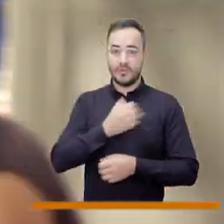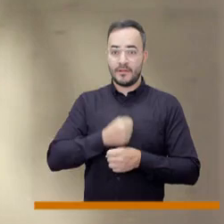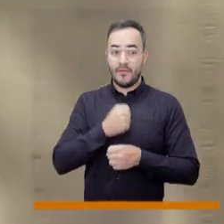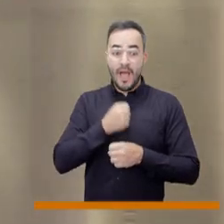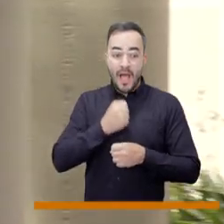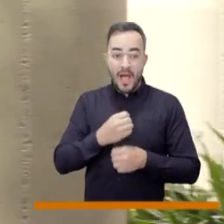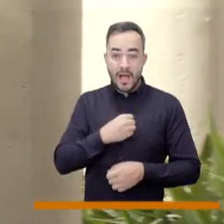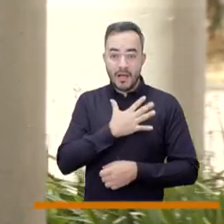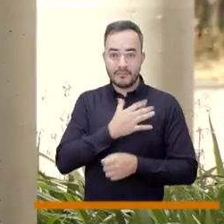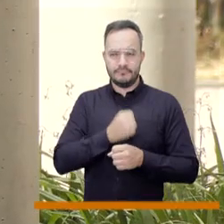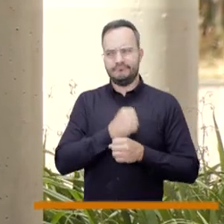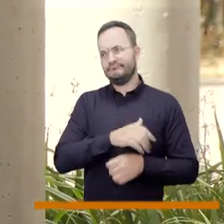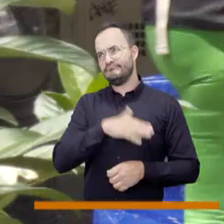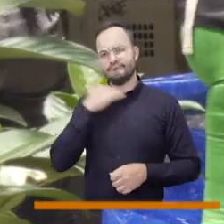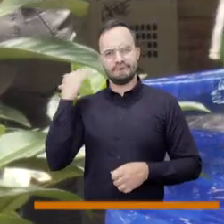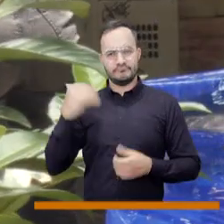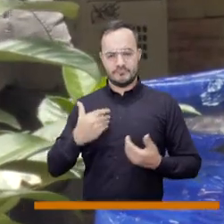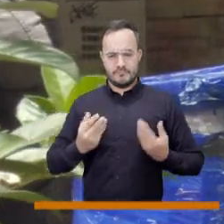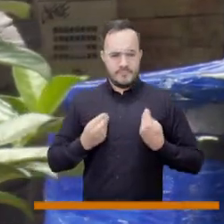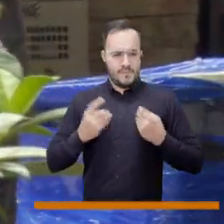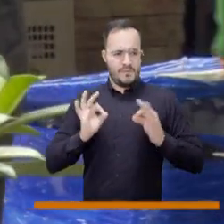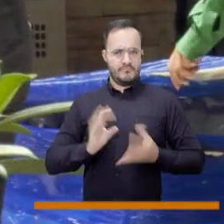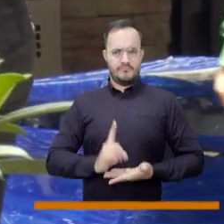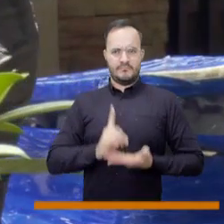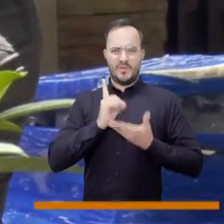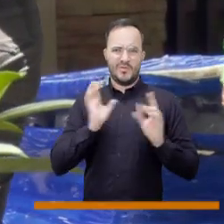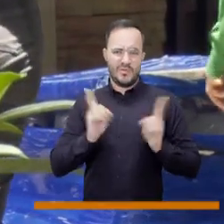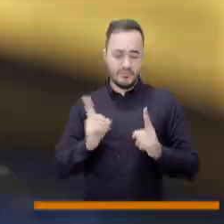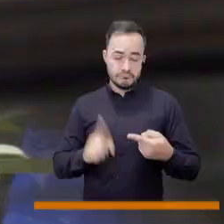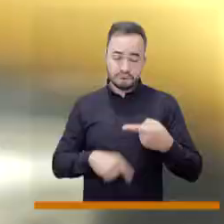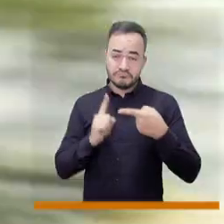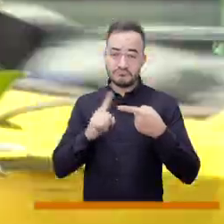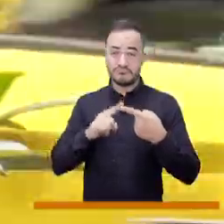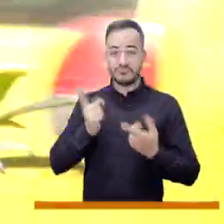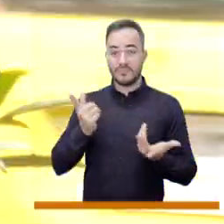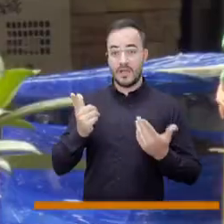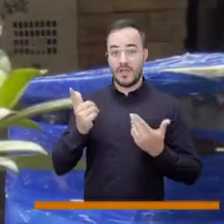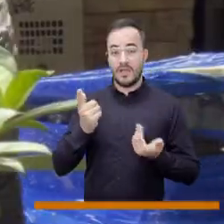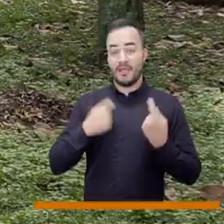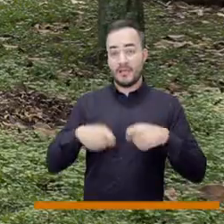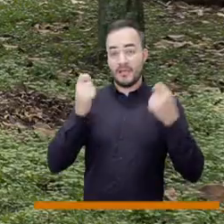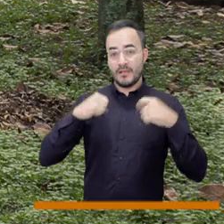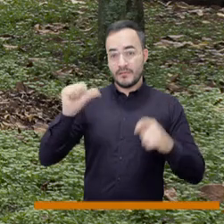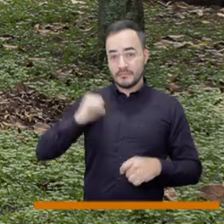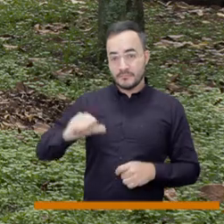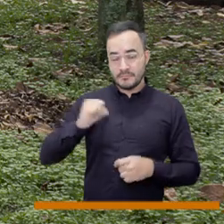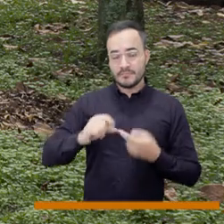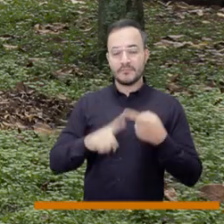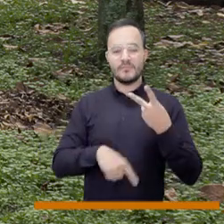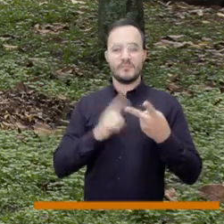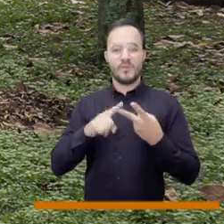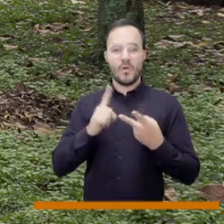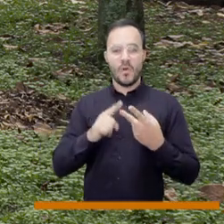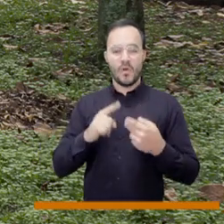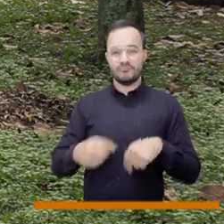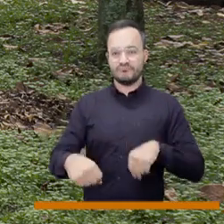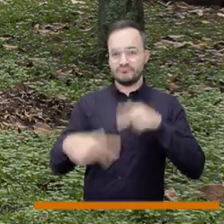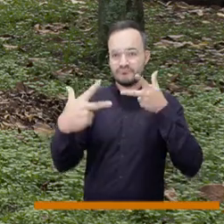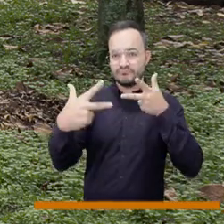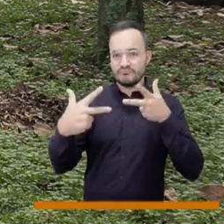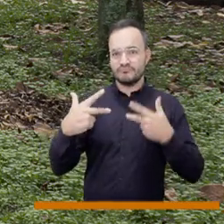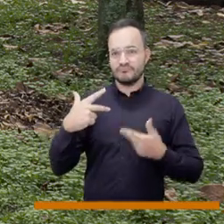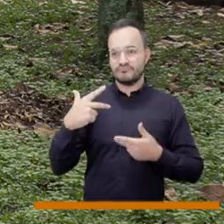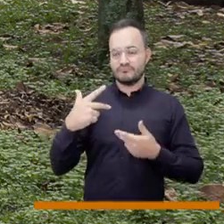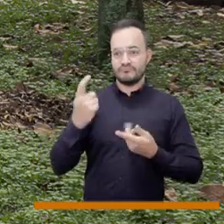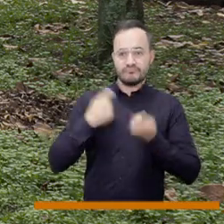que precarizan la existencia como el tema de la prostitución o el trabajo webcam que ha crecido tanto en la ciudad. Entonces, da cuenta